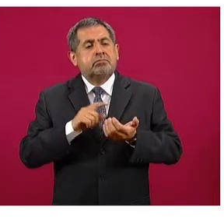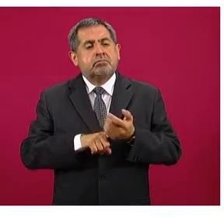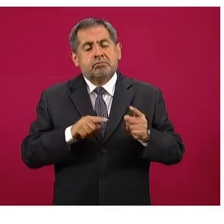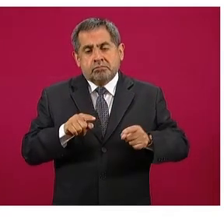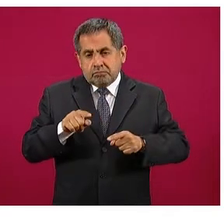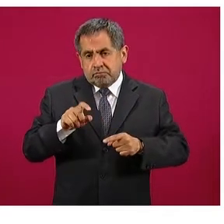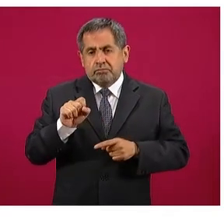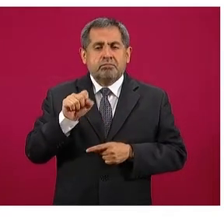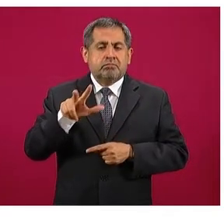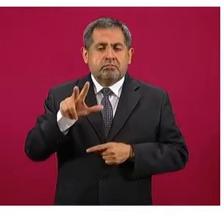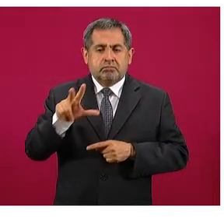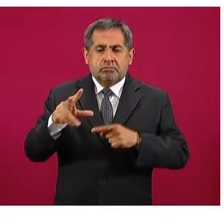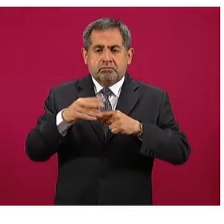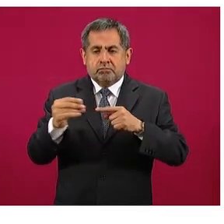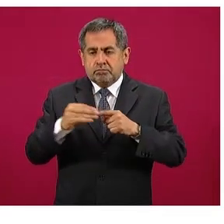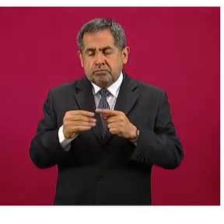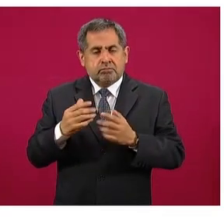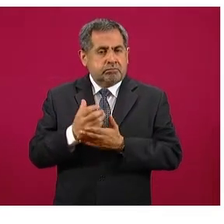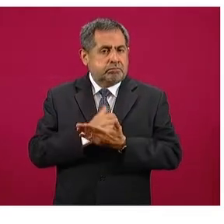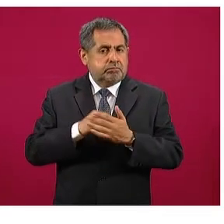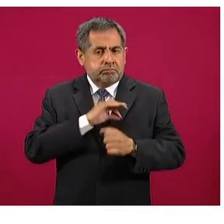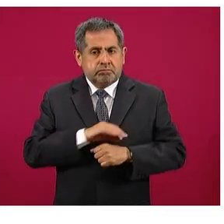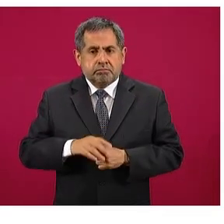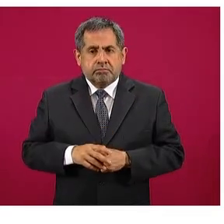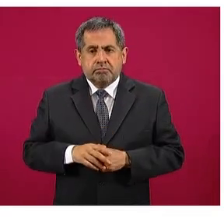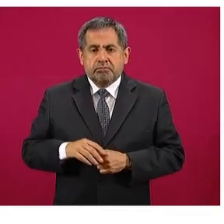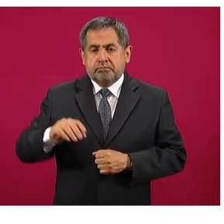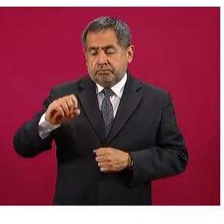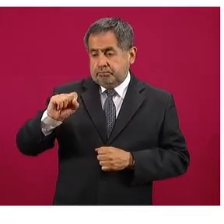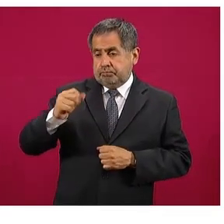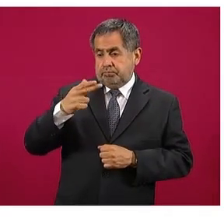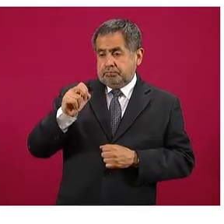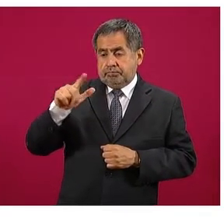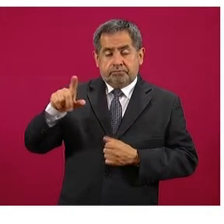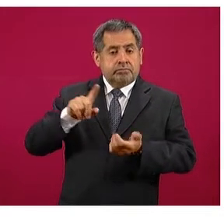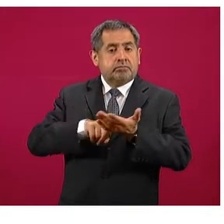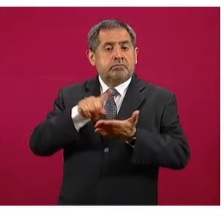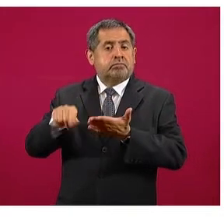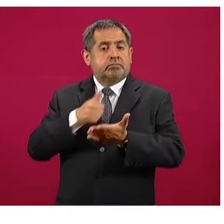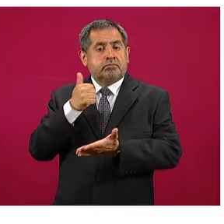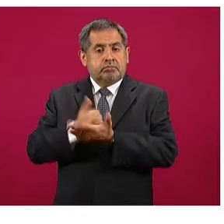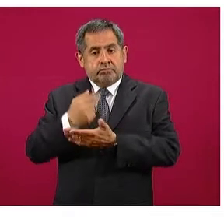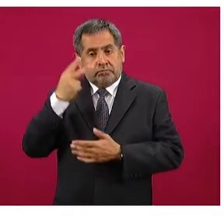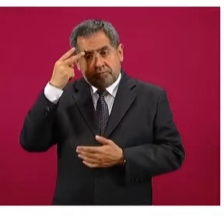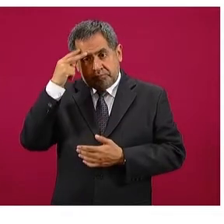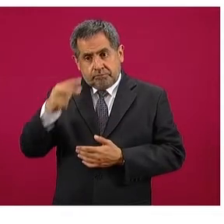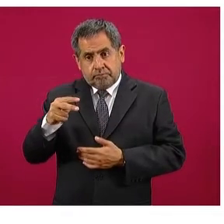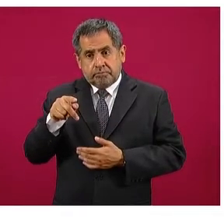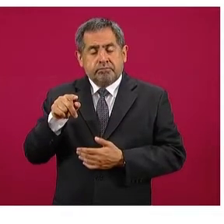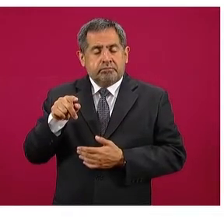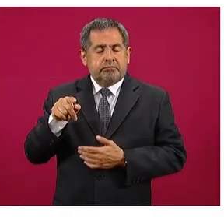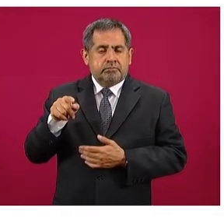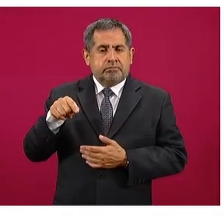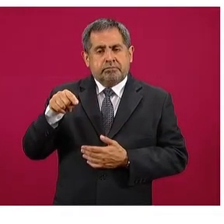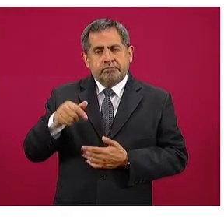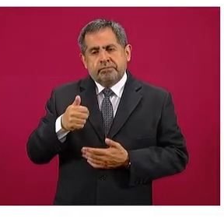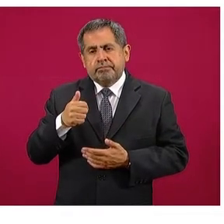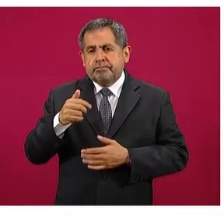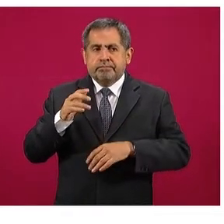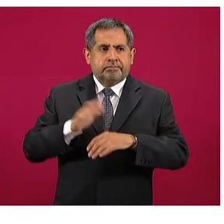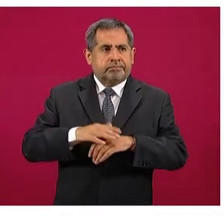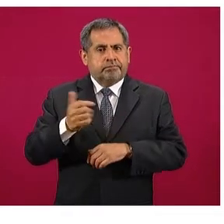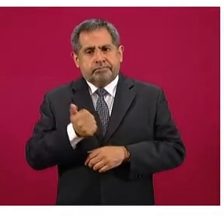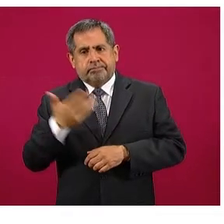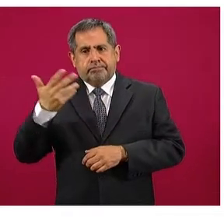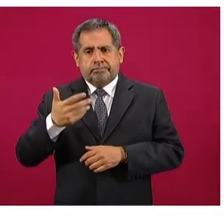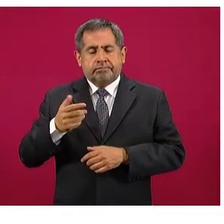18 centavos por litro. Shell en la Álvaro Obregón, aquí en la Ciudad de México, ya ha aparecido varias veces como la más